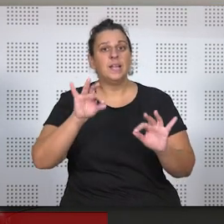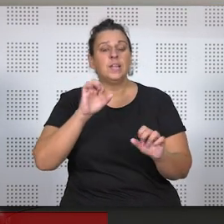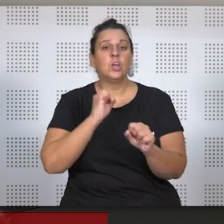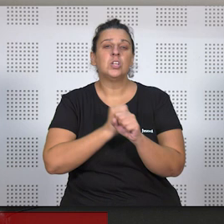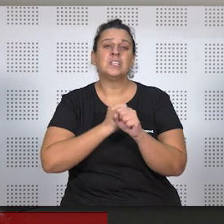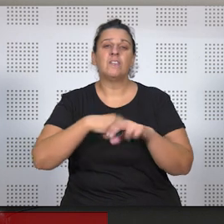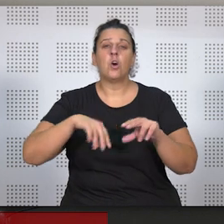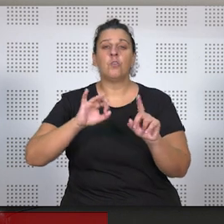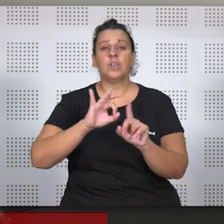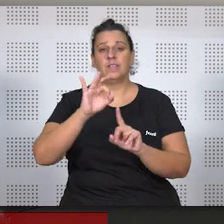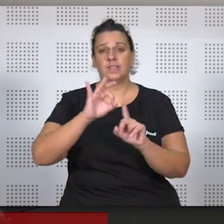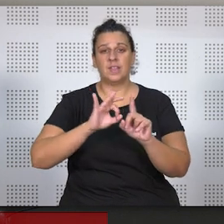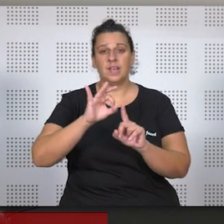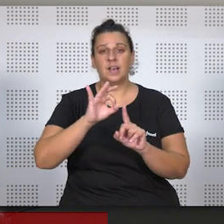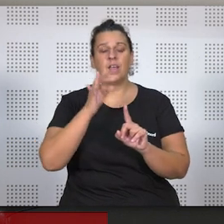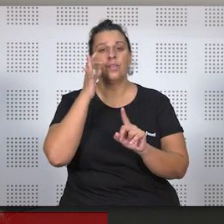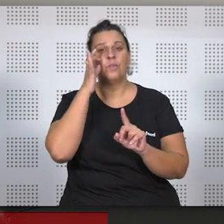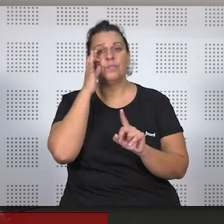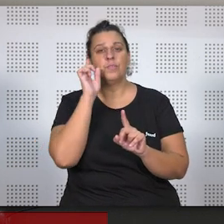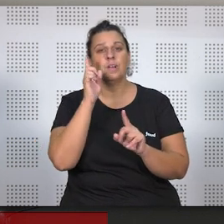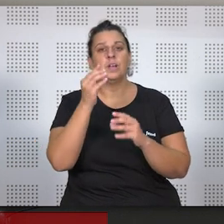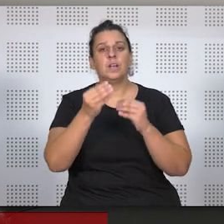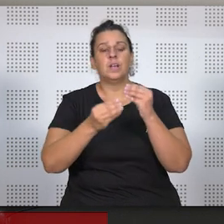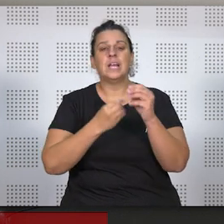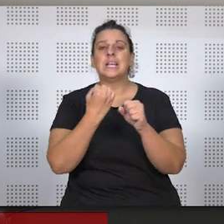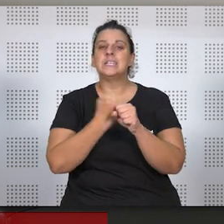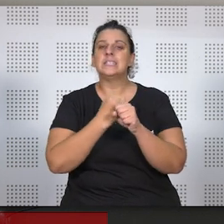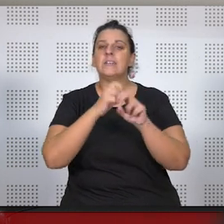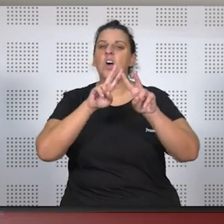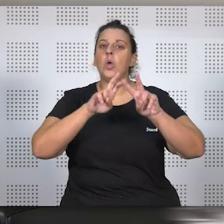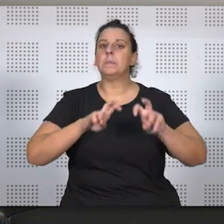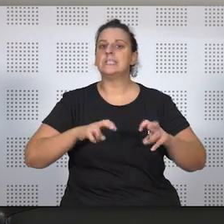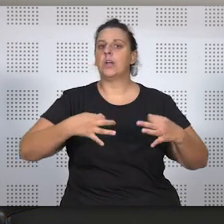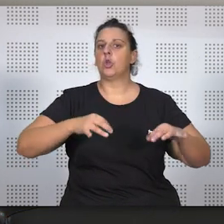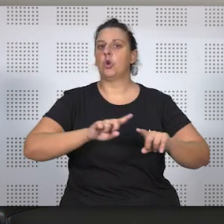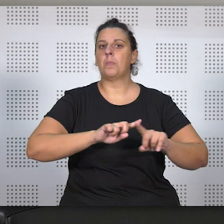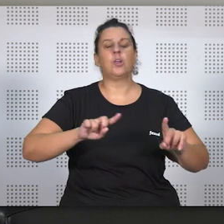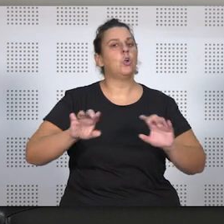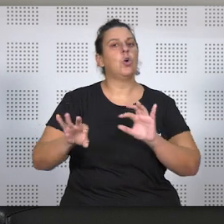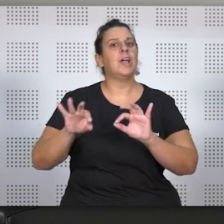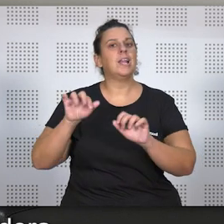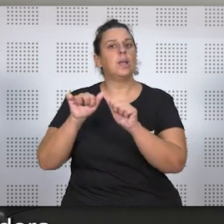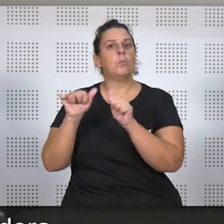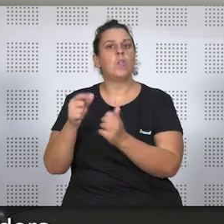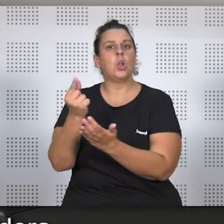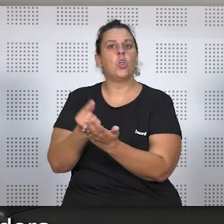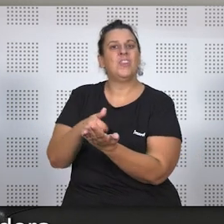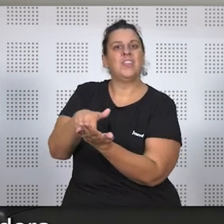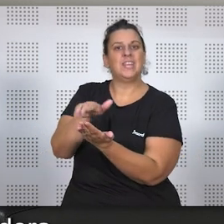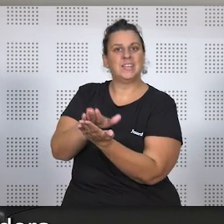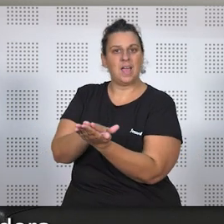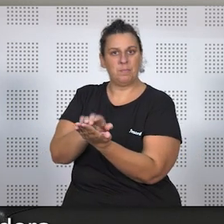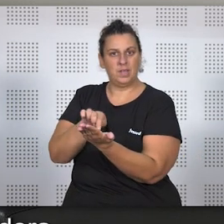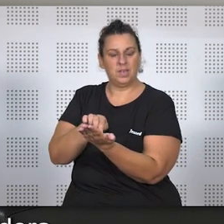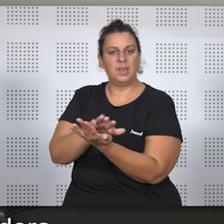TFG en vez de realizando un trabajo de investigación al uso, optando por el modelo dictamen en el que se le planteaba